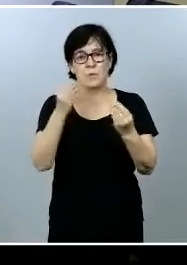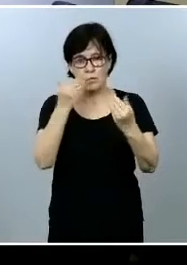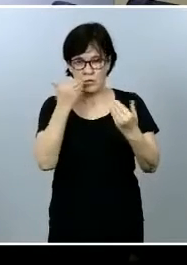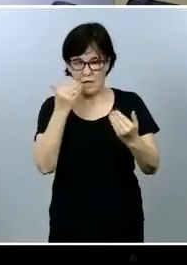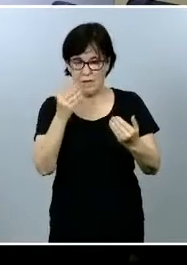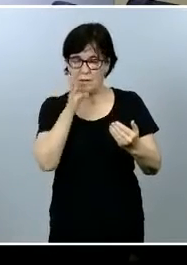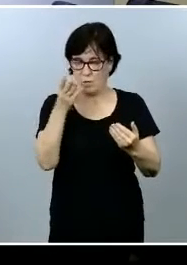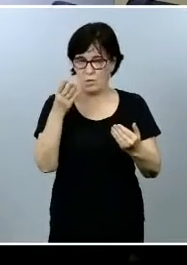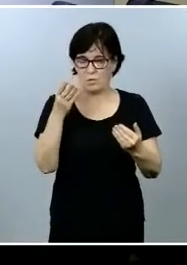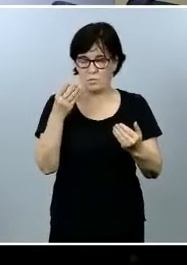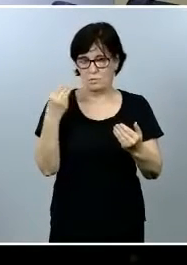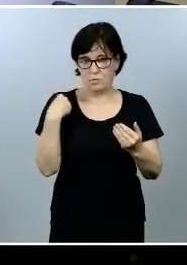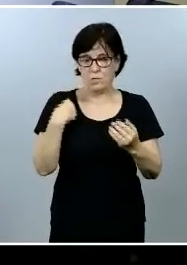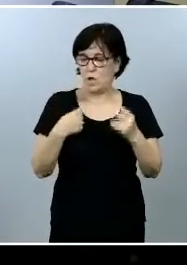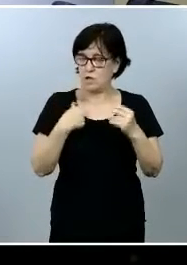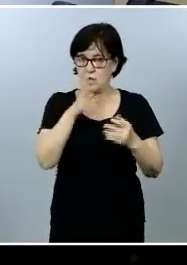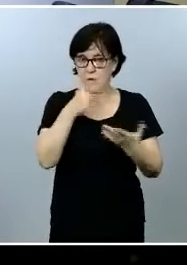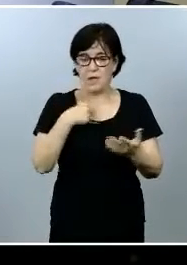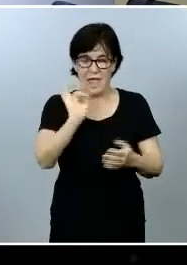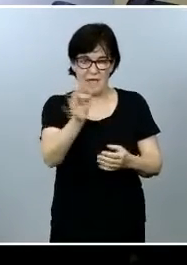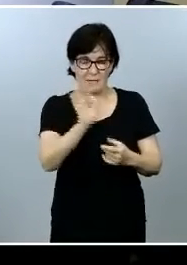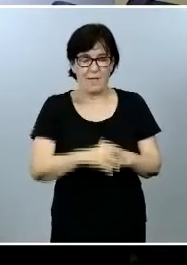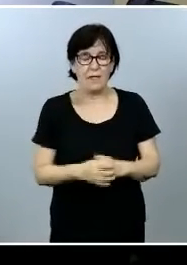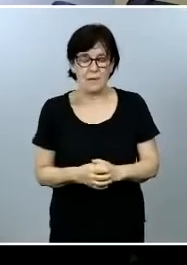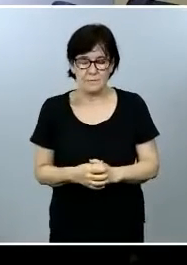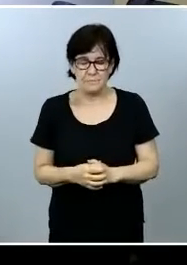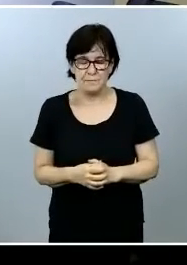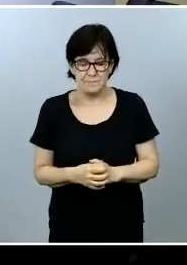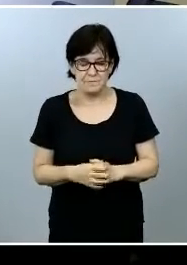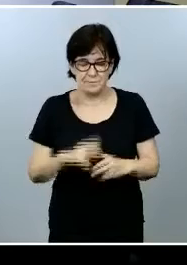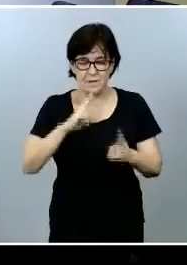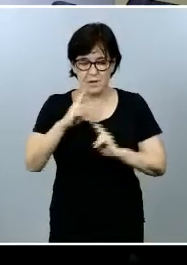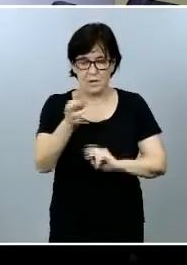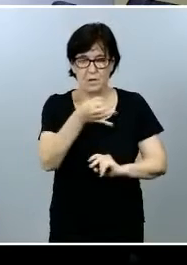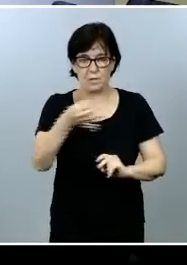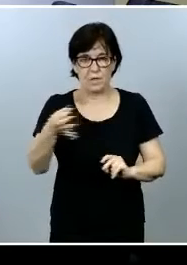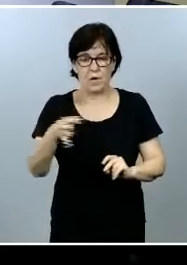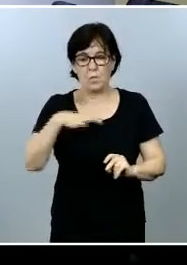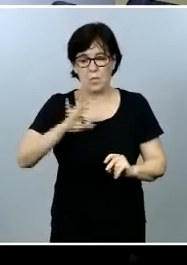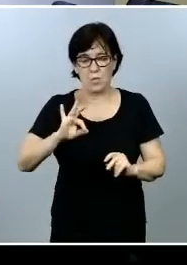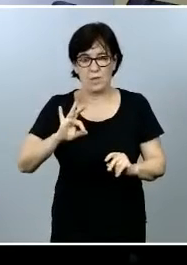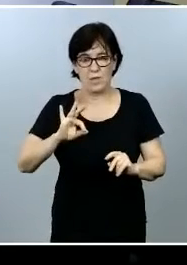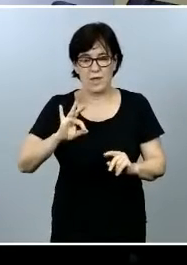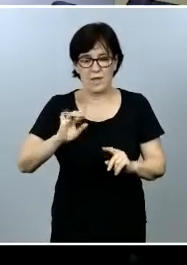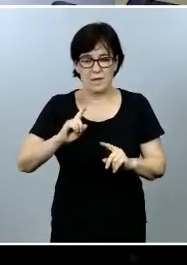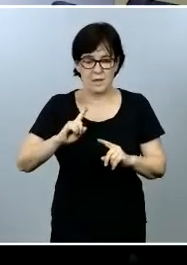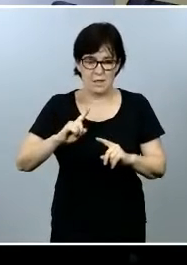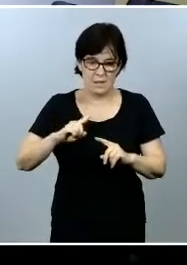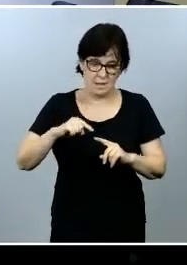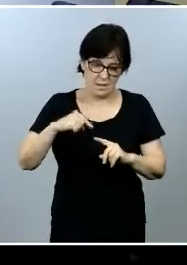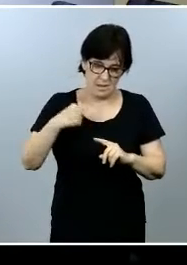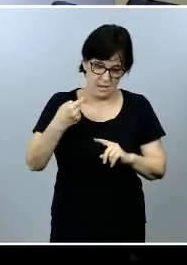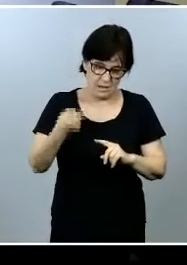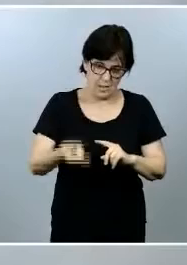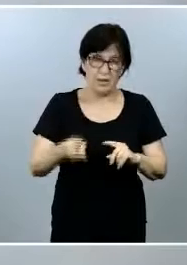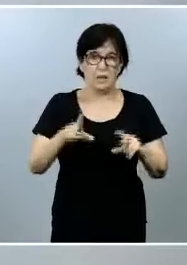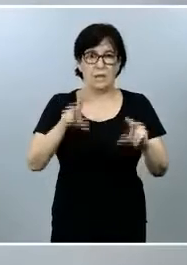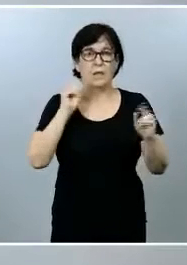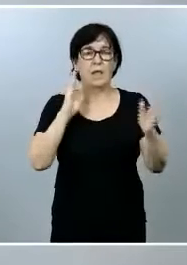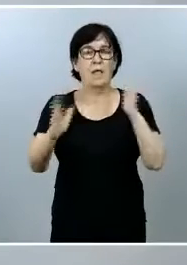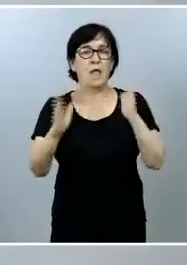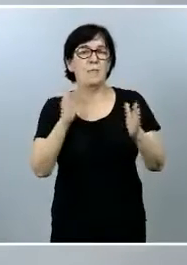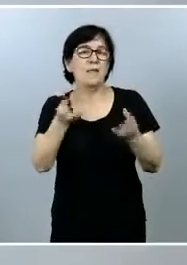Es cierto que la respuesta correcta la podremos dar después de que termine el periodo de información